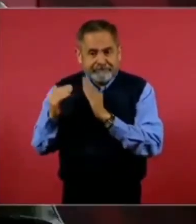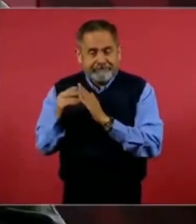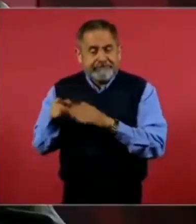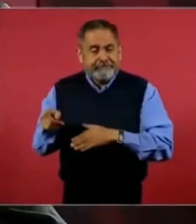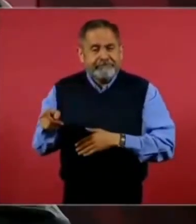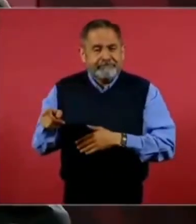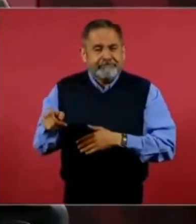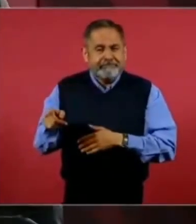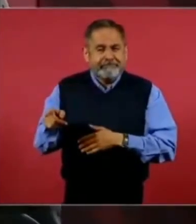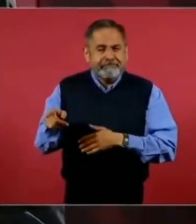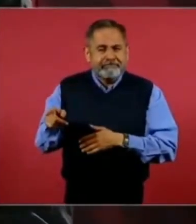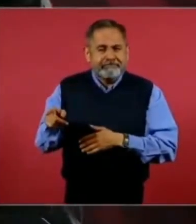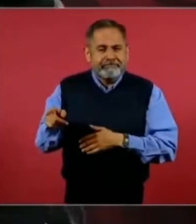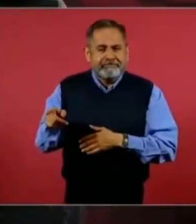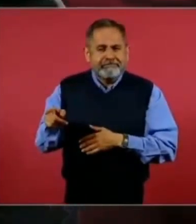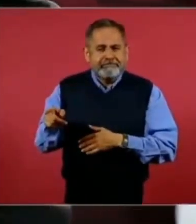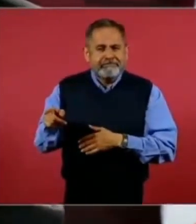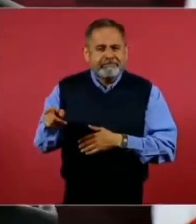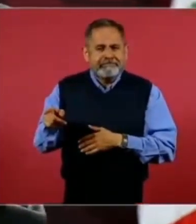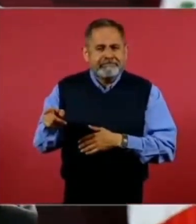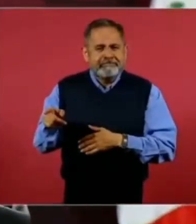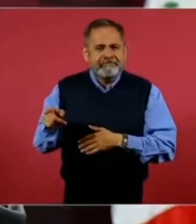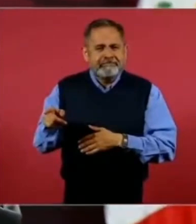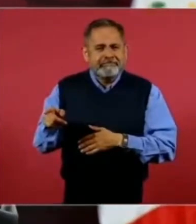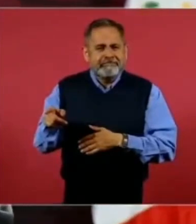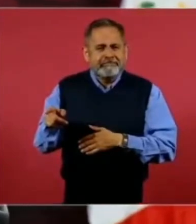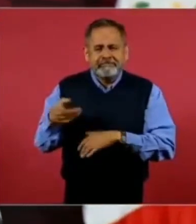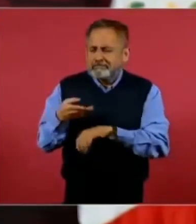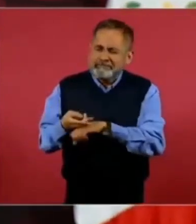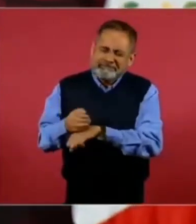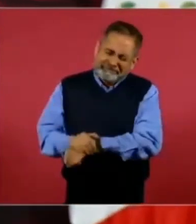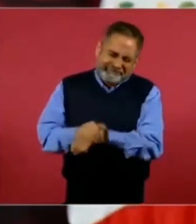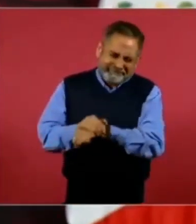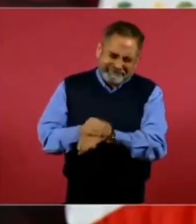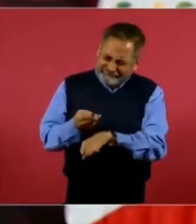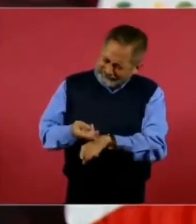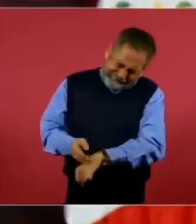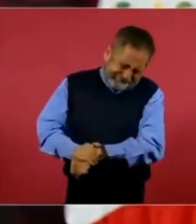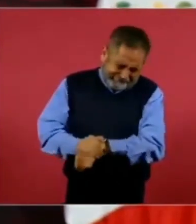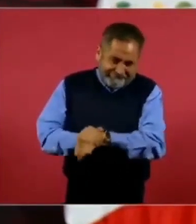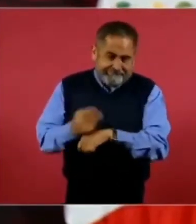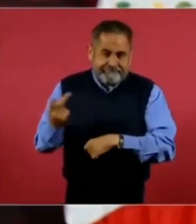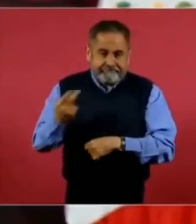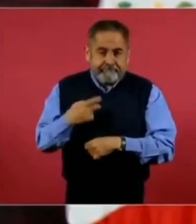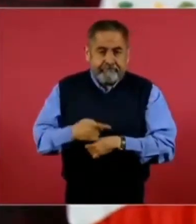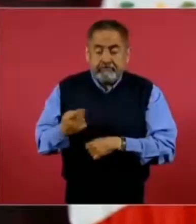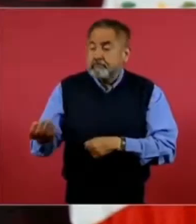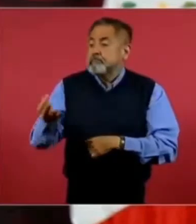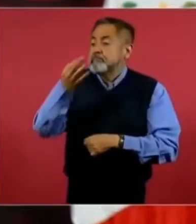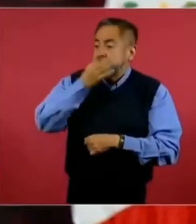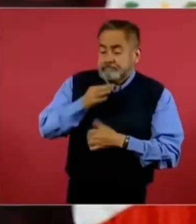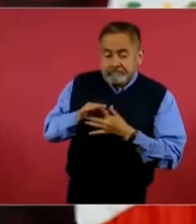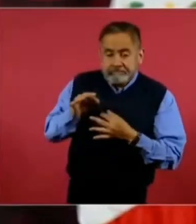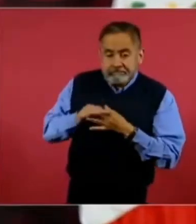muy amigos, mucho, mucho, muy amigos, y me va a informar.